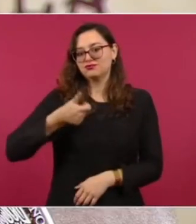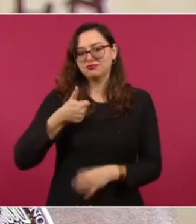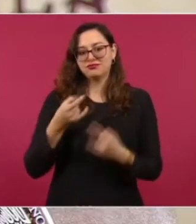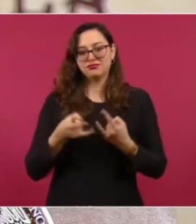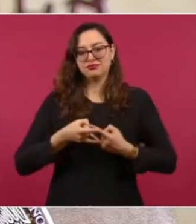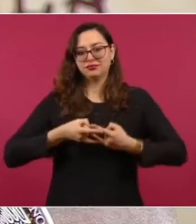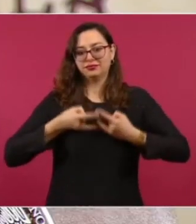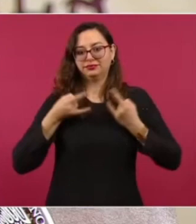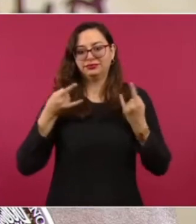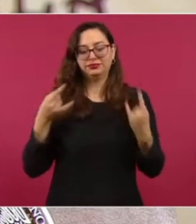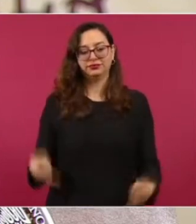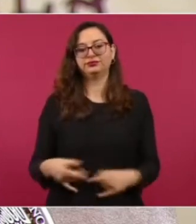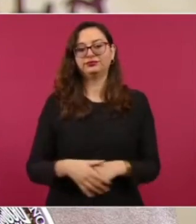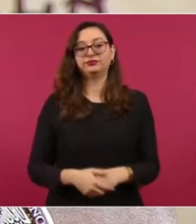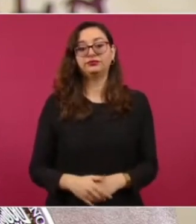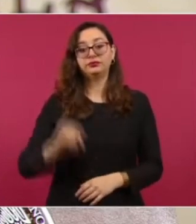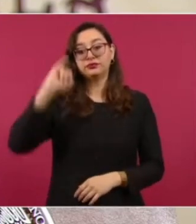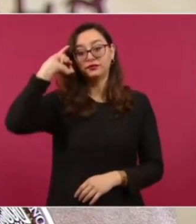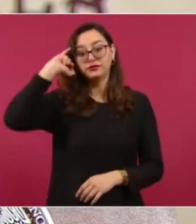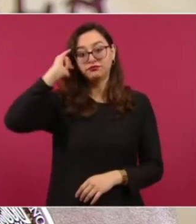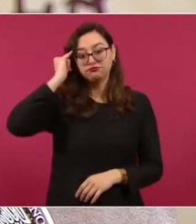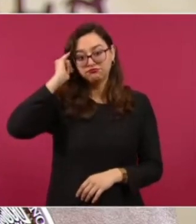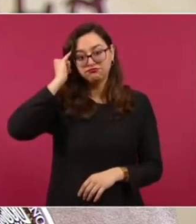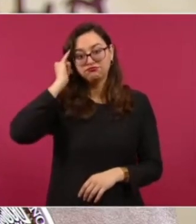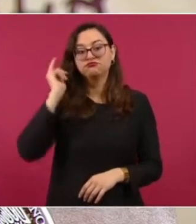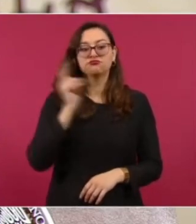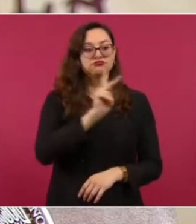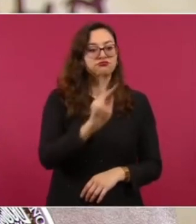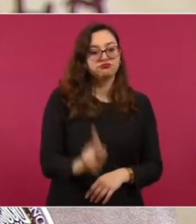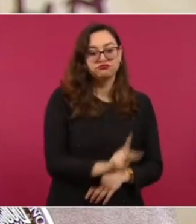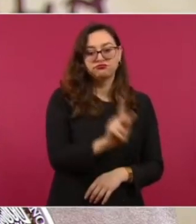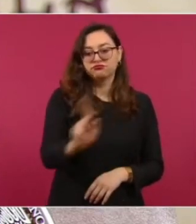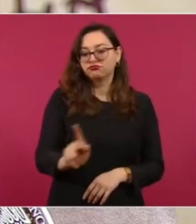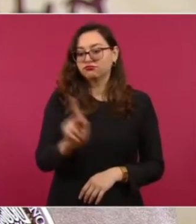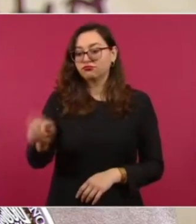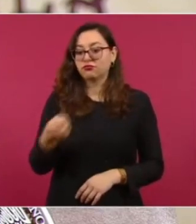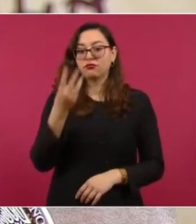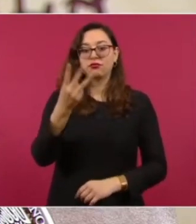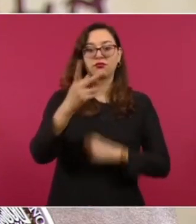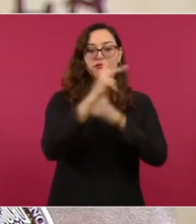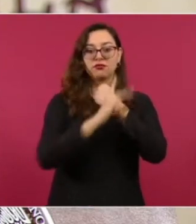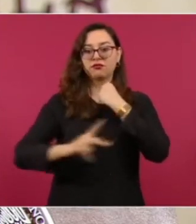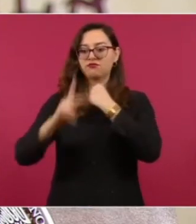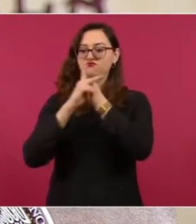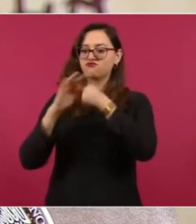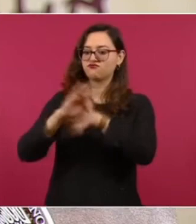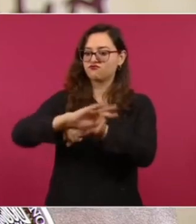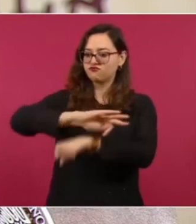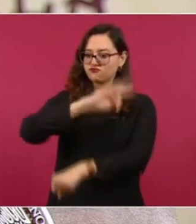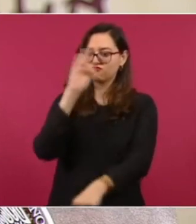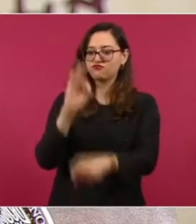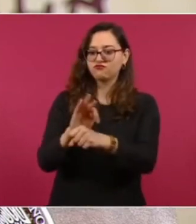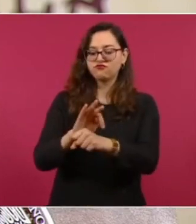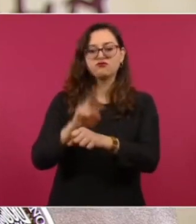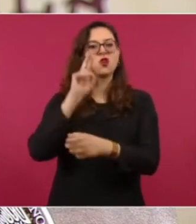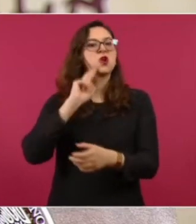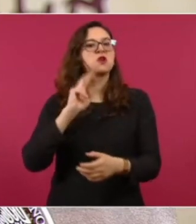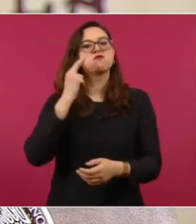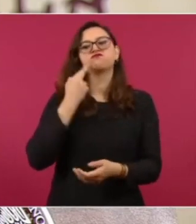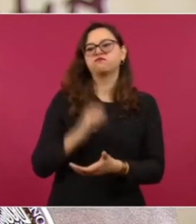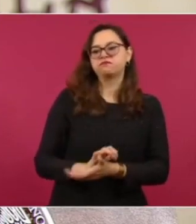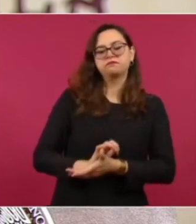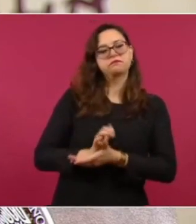los pueblos originarios y promover en conjunto la lucha contra el racismo